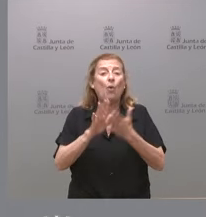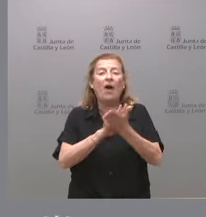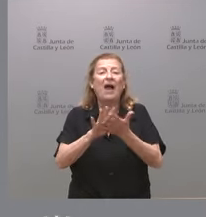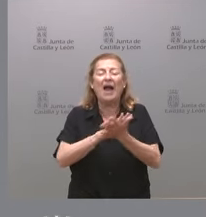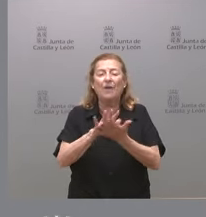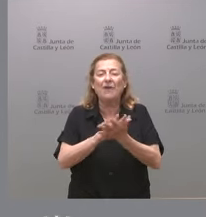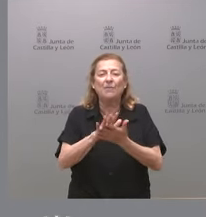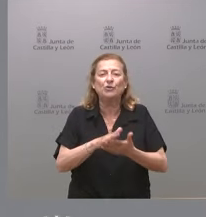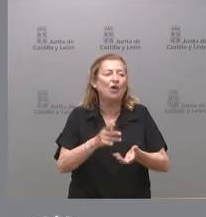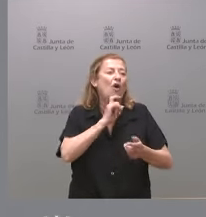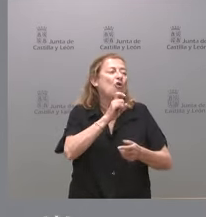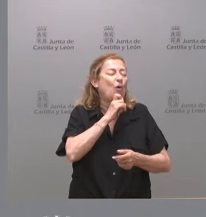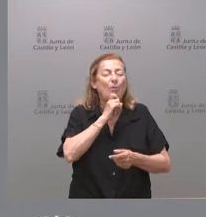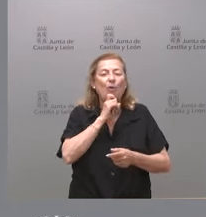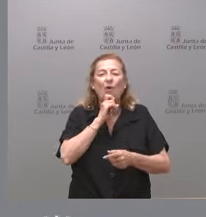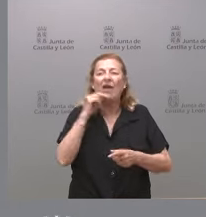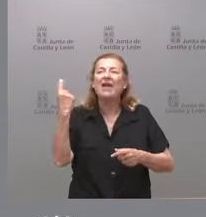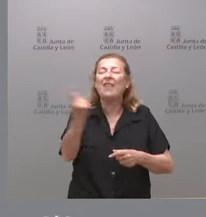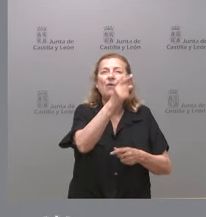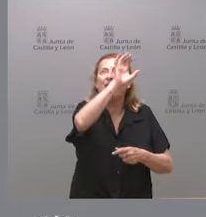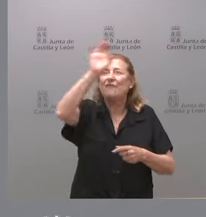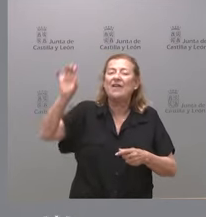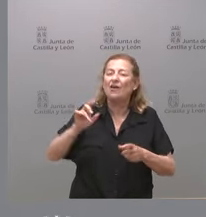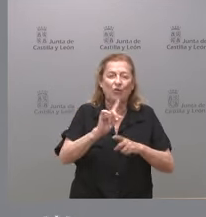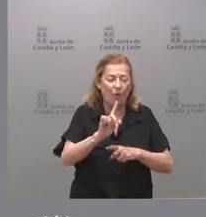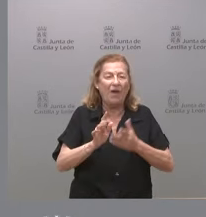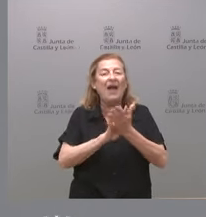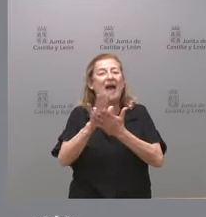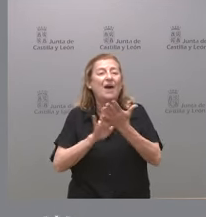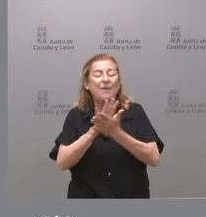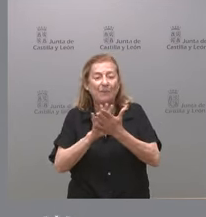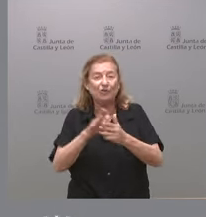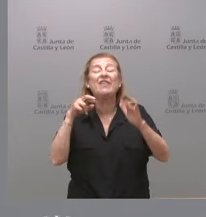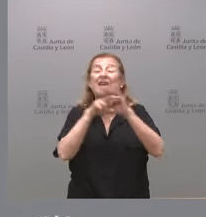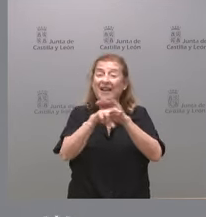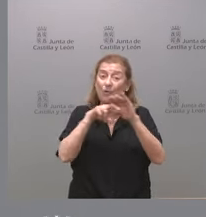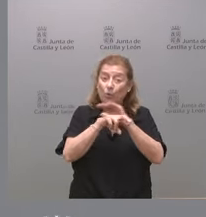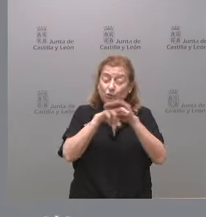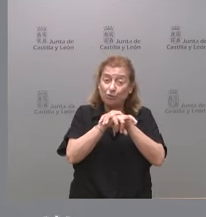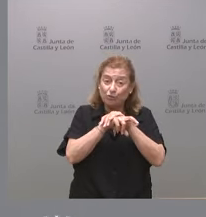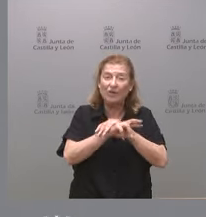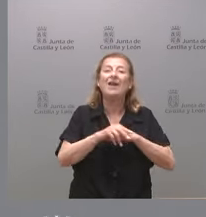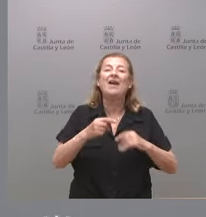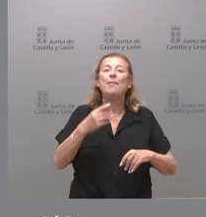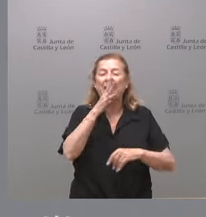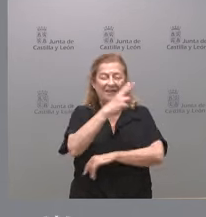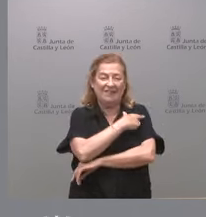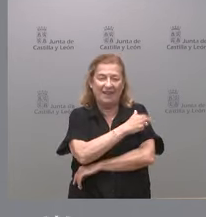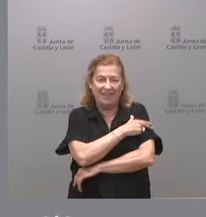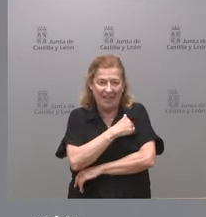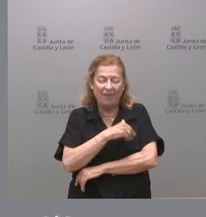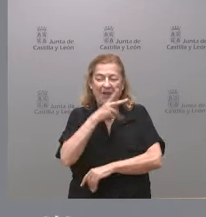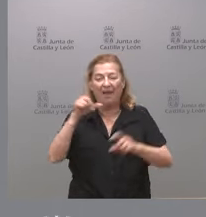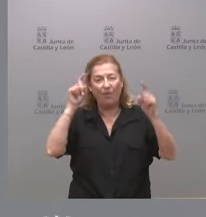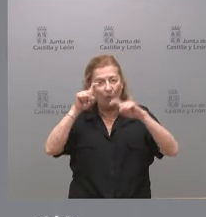de cómo se financian las comunidades autónomas estamos hablando de los recursos que se destinan a la sanidad a la